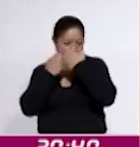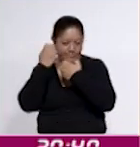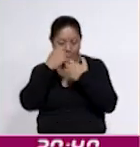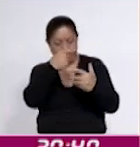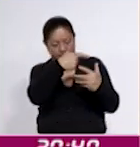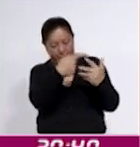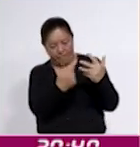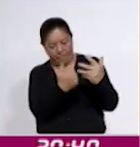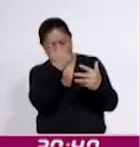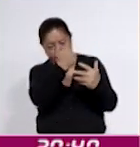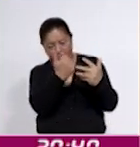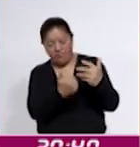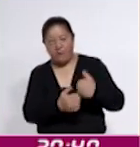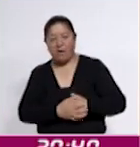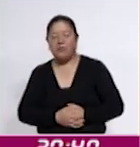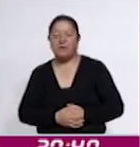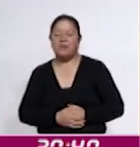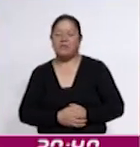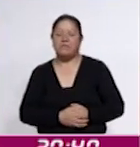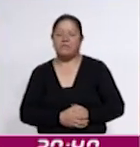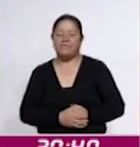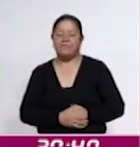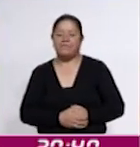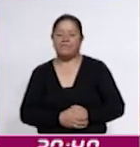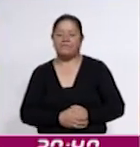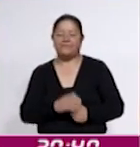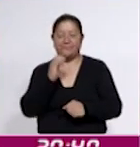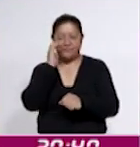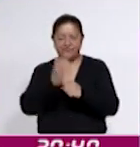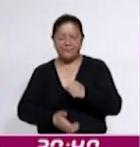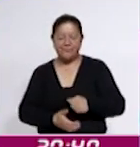categorías. Con información de la redacción Coracyt Noticias.